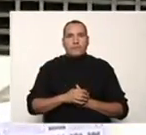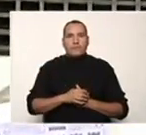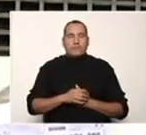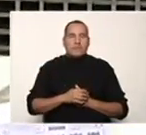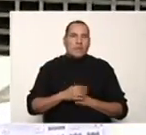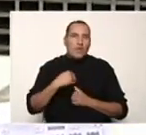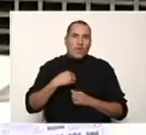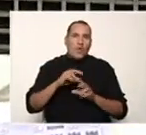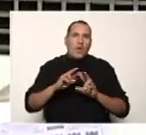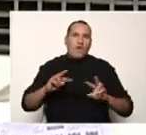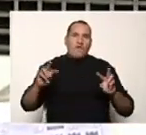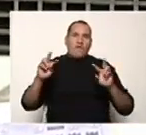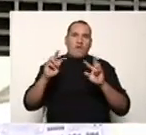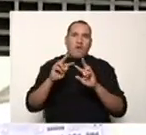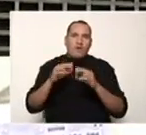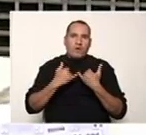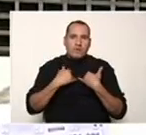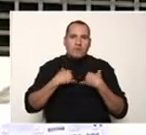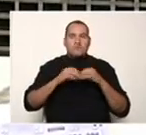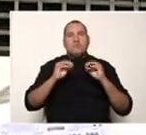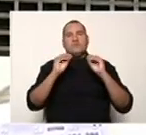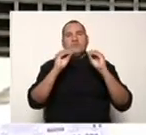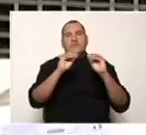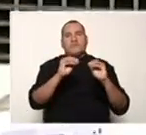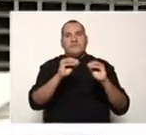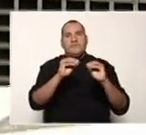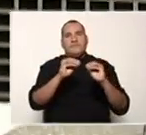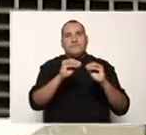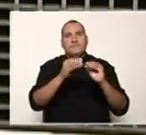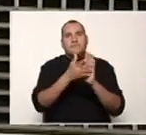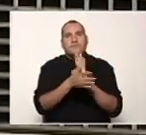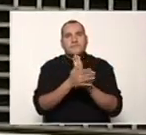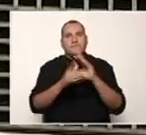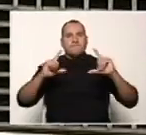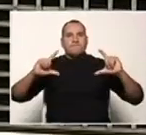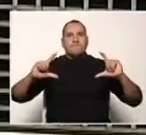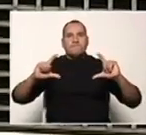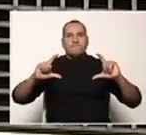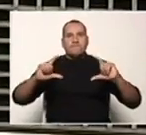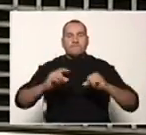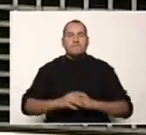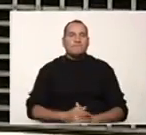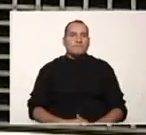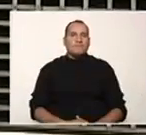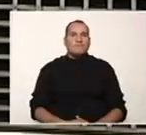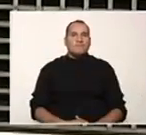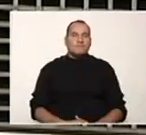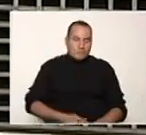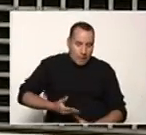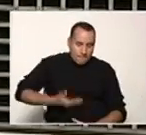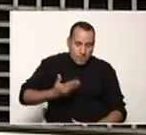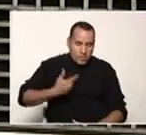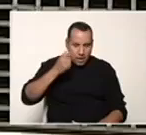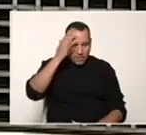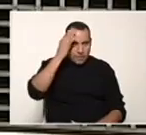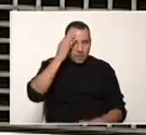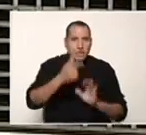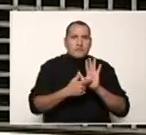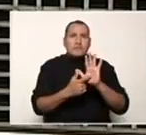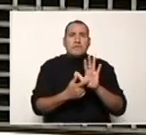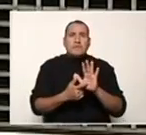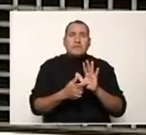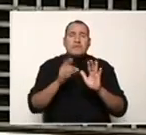El valor se lo asignamos nosotros, y en este caso está representando un paréntesis. Ok. Es importante señalar que